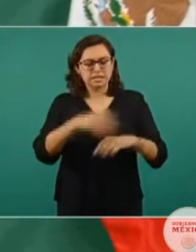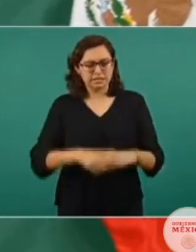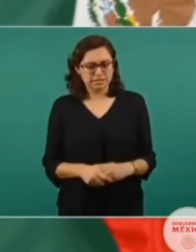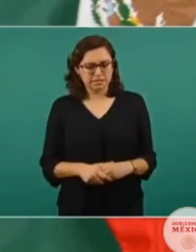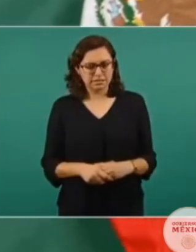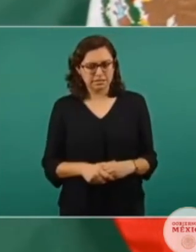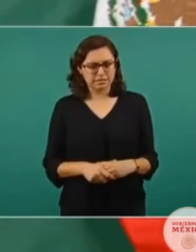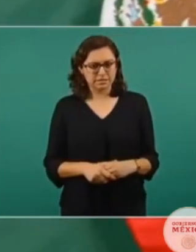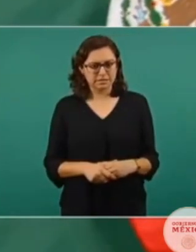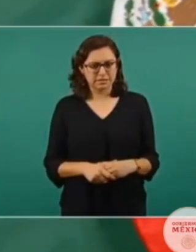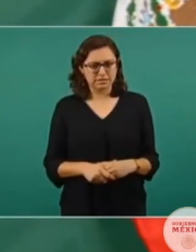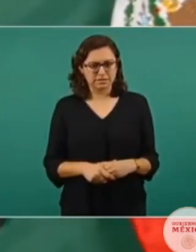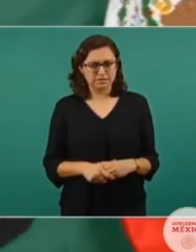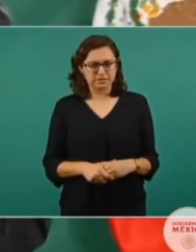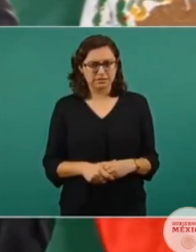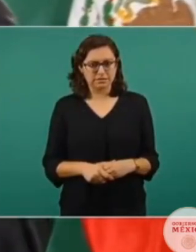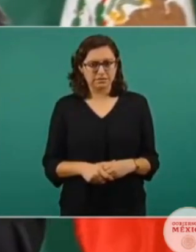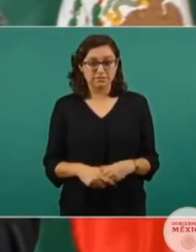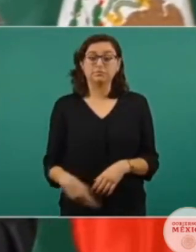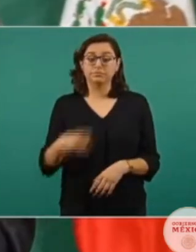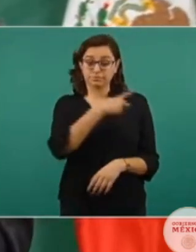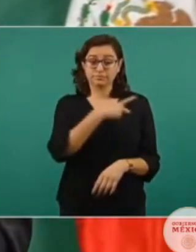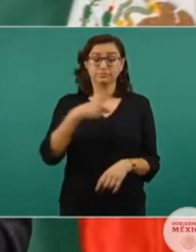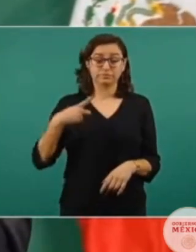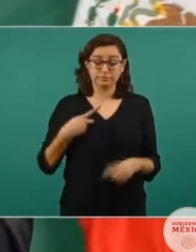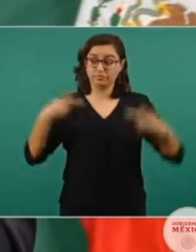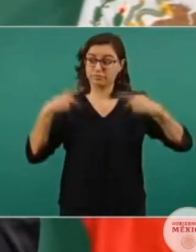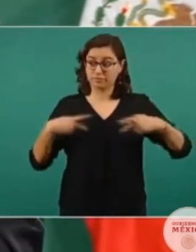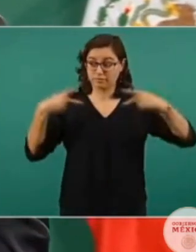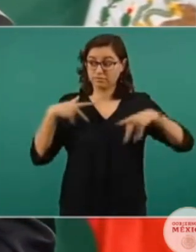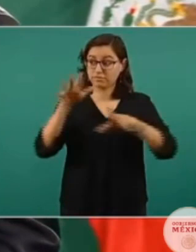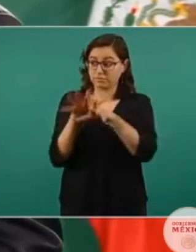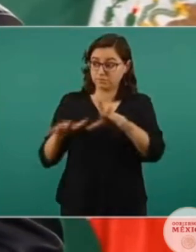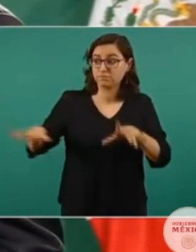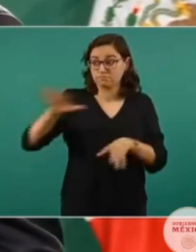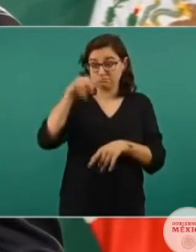los mexicanos,